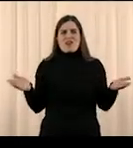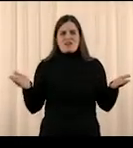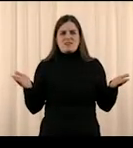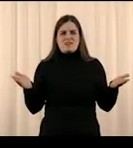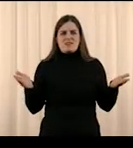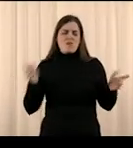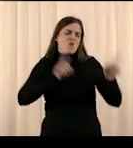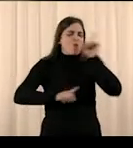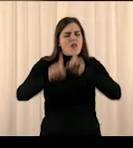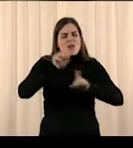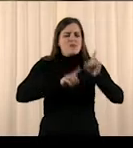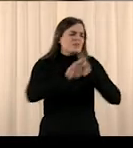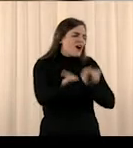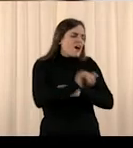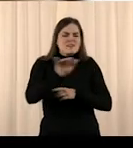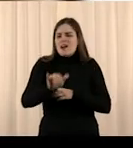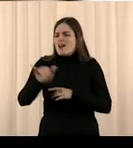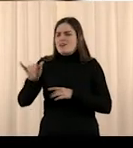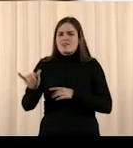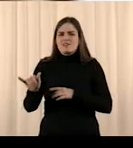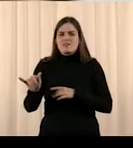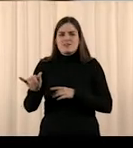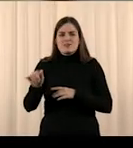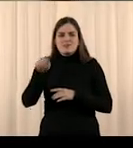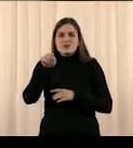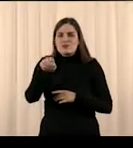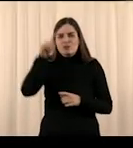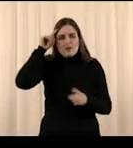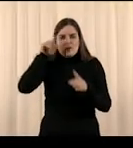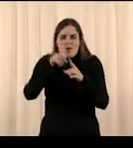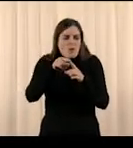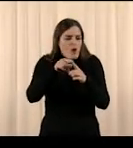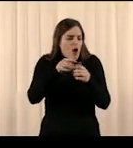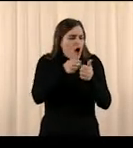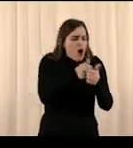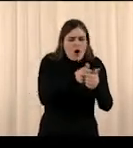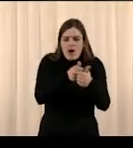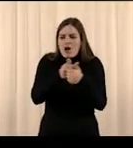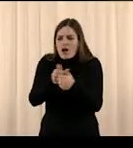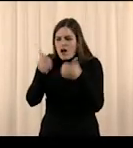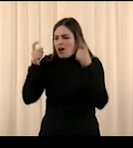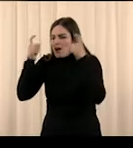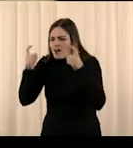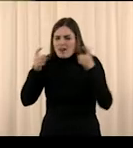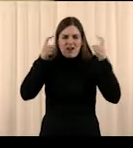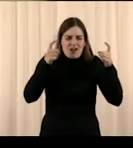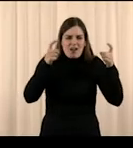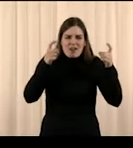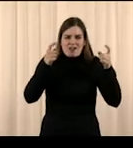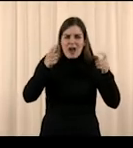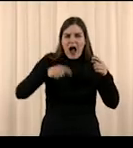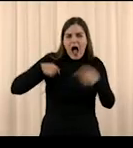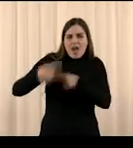esto y lo otro. Y tú tratas de hacer frente a todo, intentando hacer las cosas cada vez mejor.